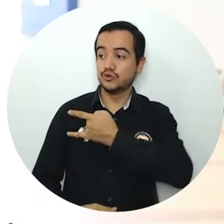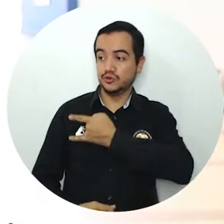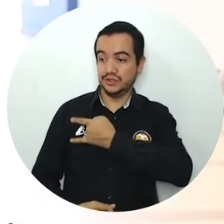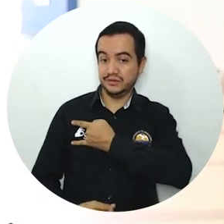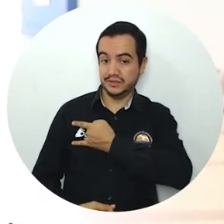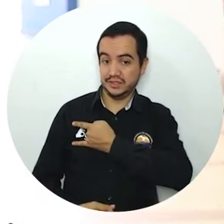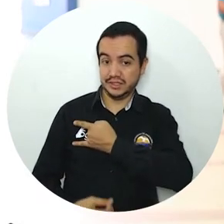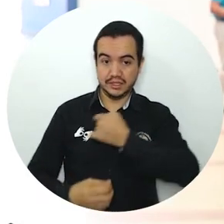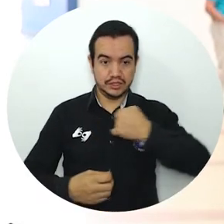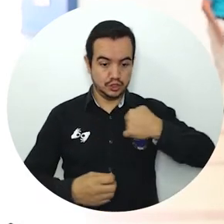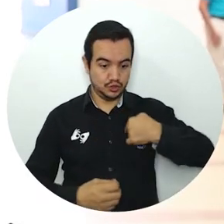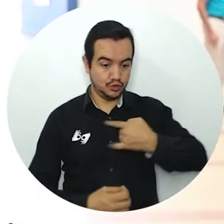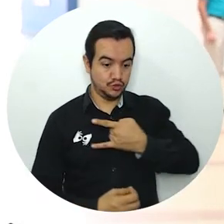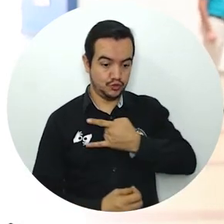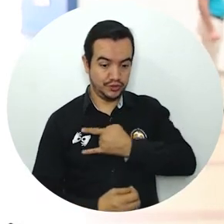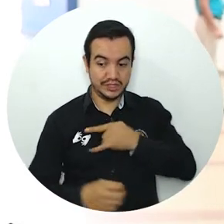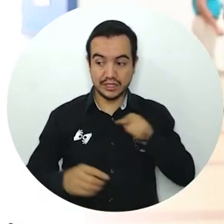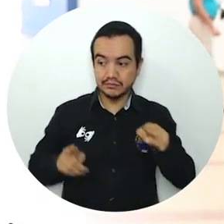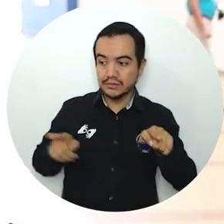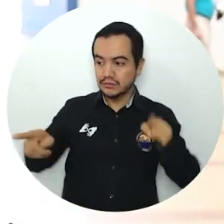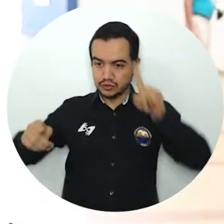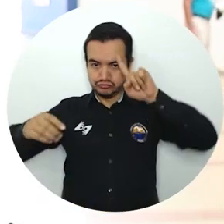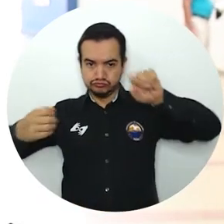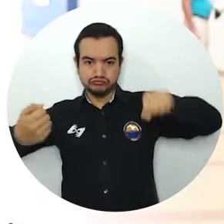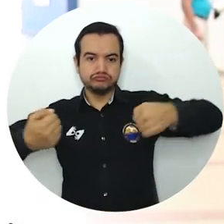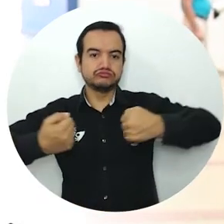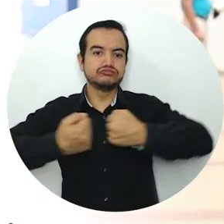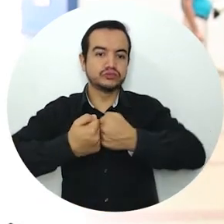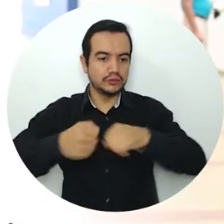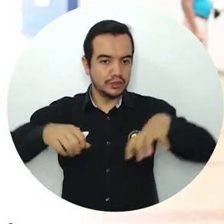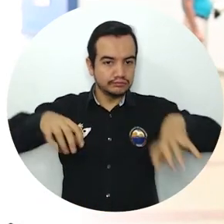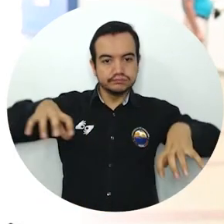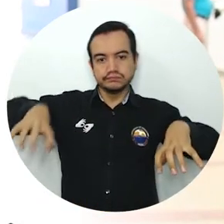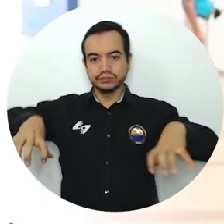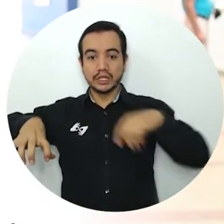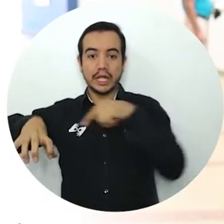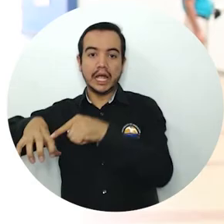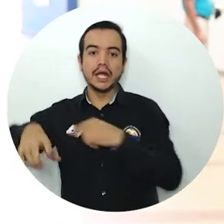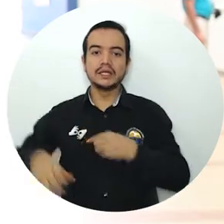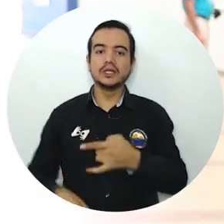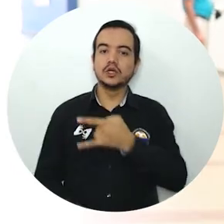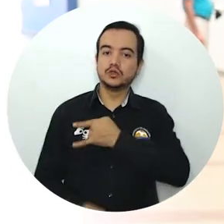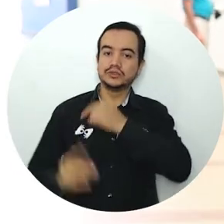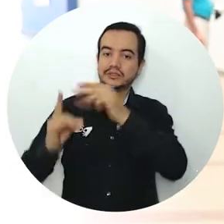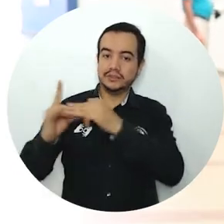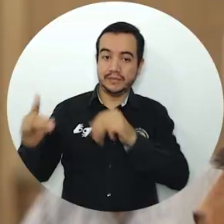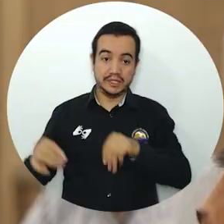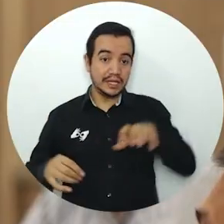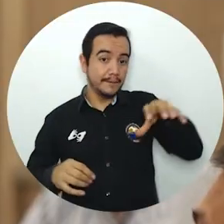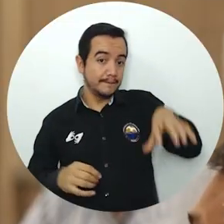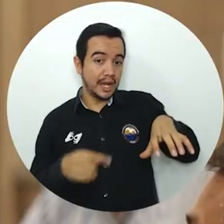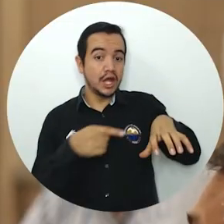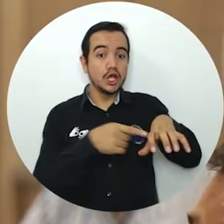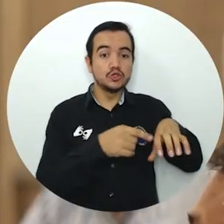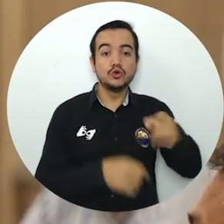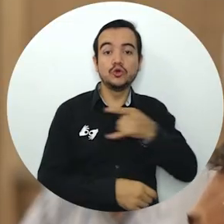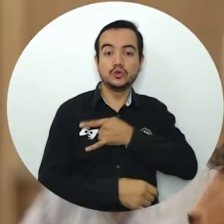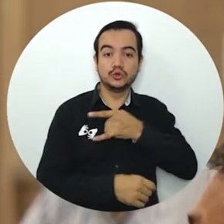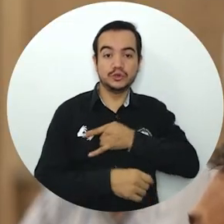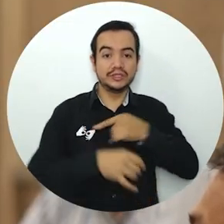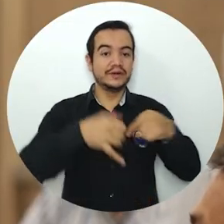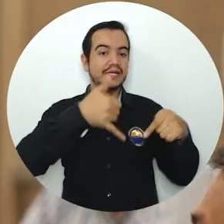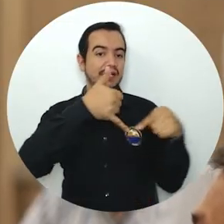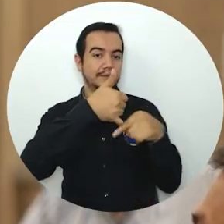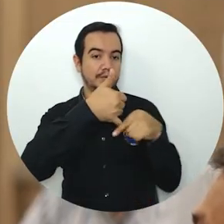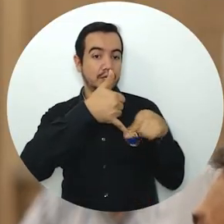universidades hermanas podamos aunar esfuerzo y que tanto la Universidad del Magdalena como la Universidad del